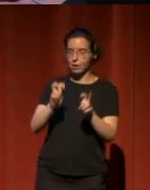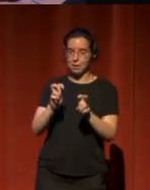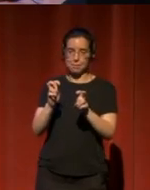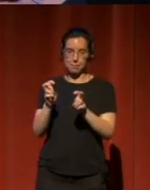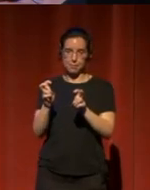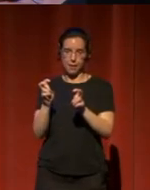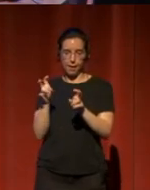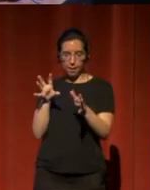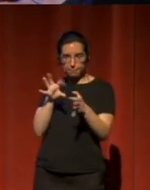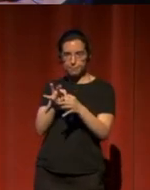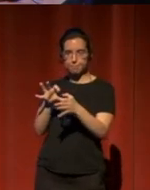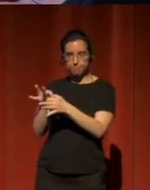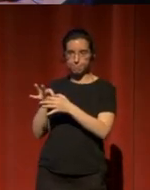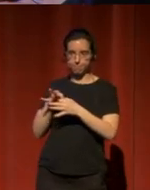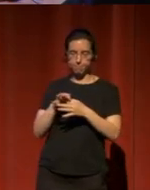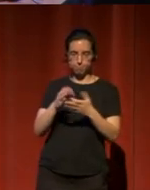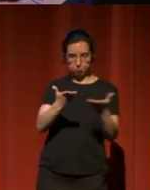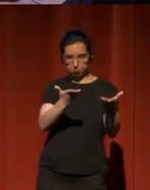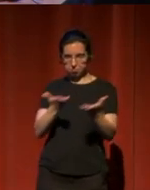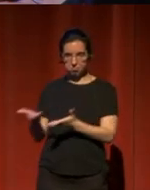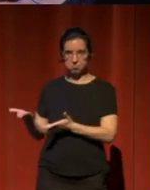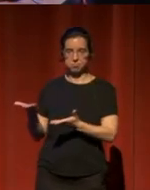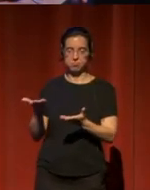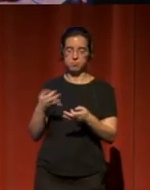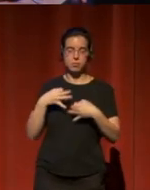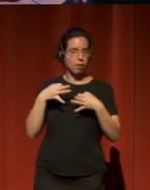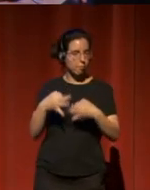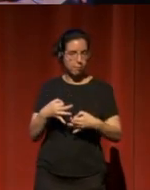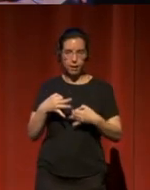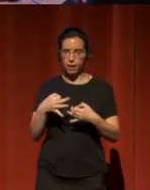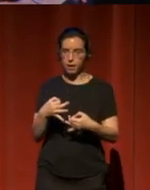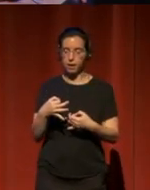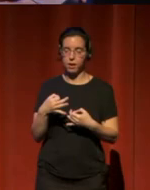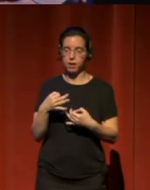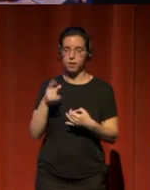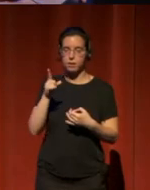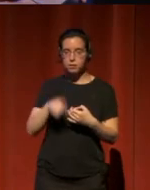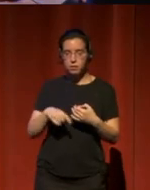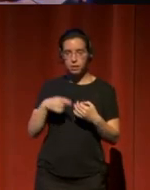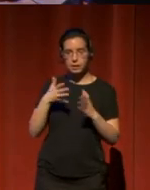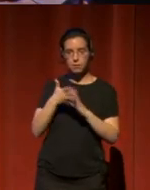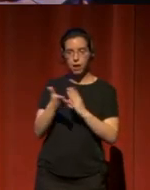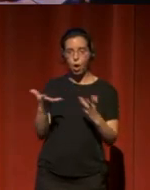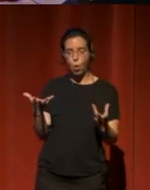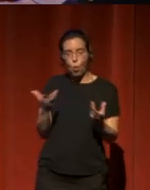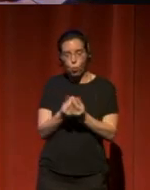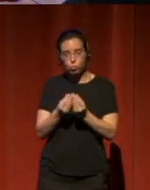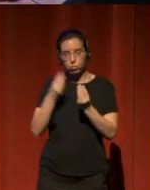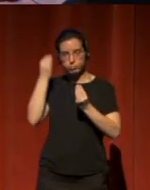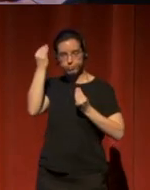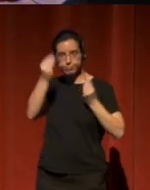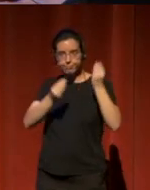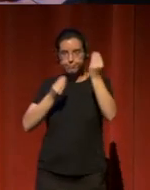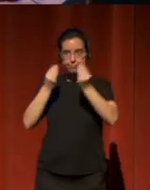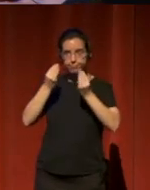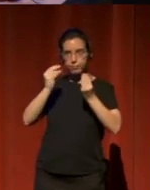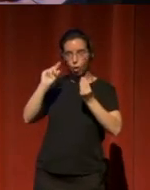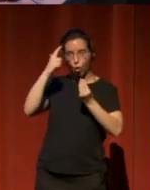quieran tratar. Les invitamos a pensar juntos con nosotros las bibliotecas.